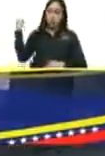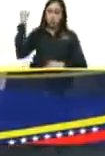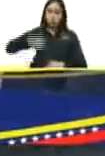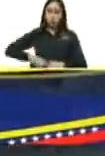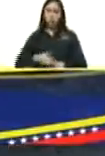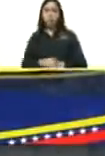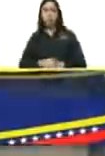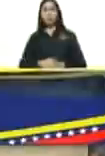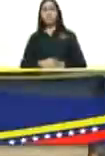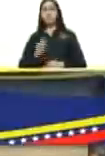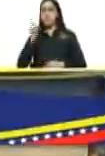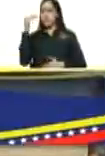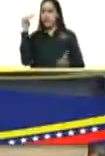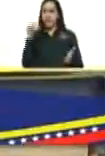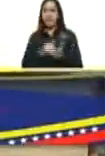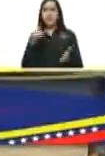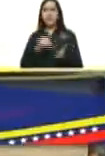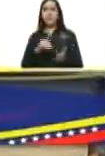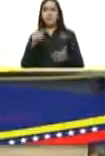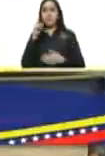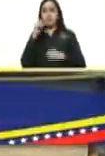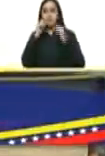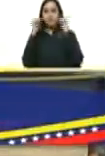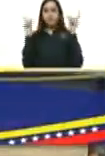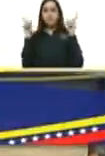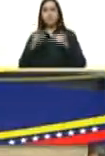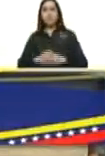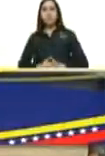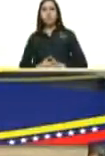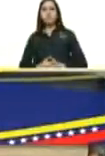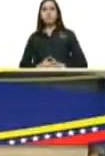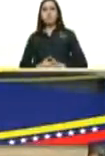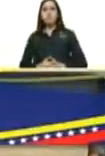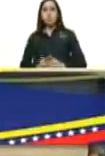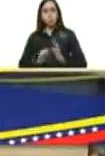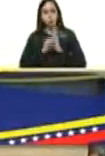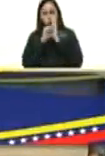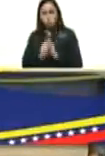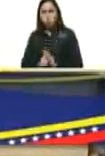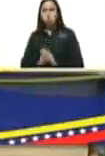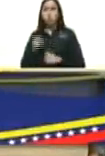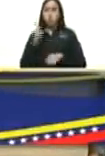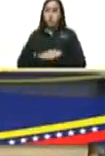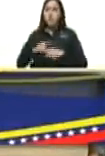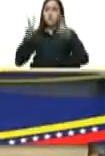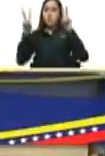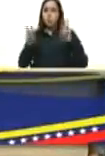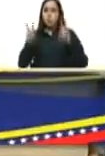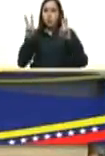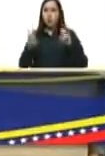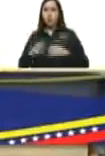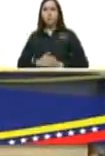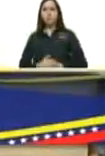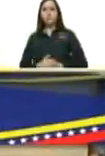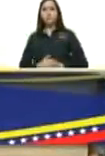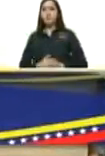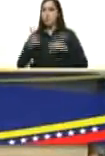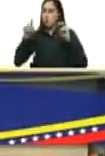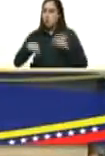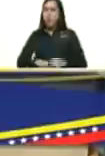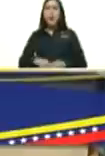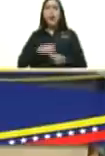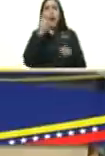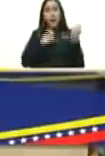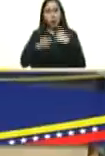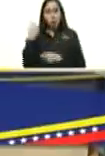primera vez en 120 años primeros signos de una nueva época de una nueva economía